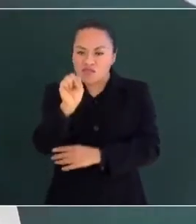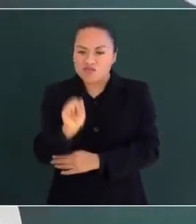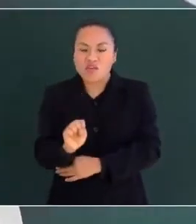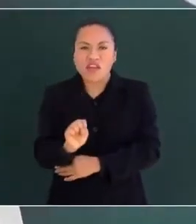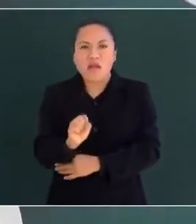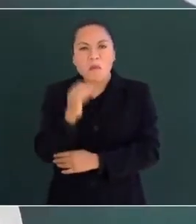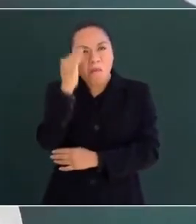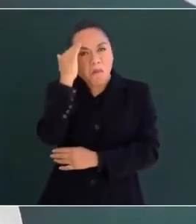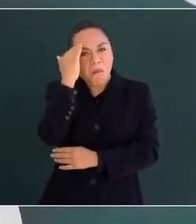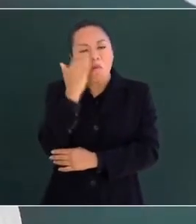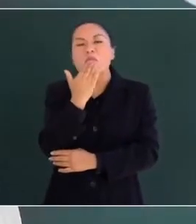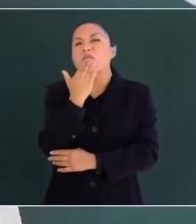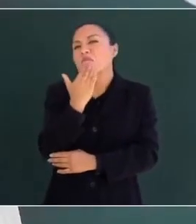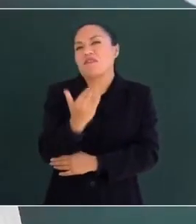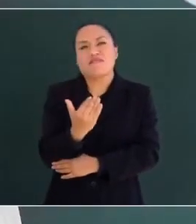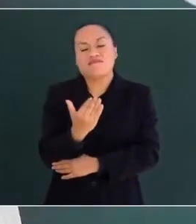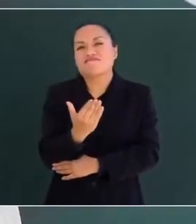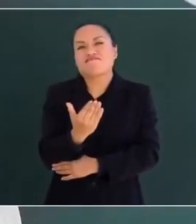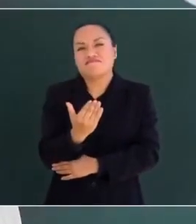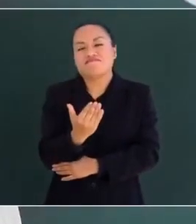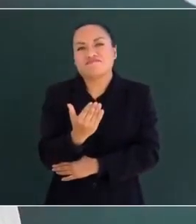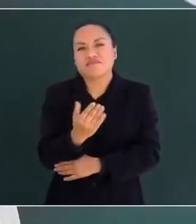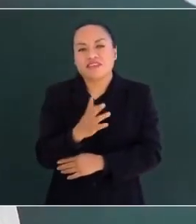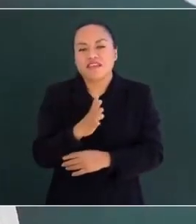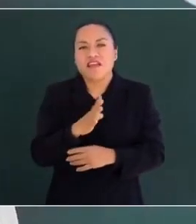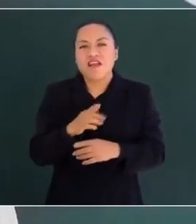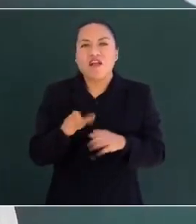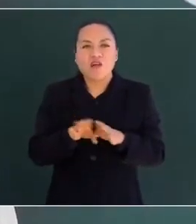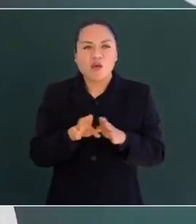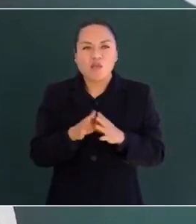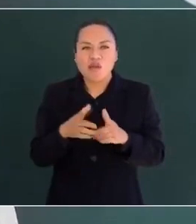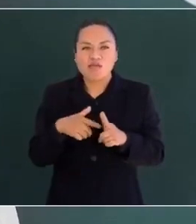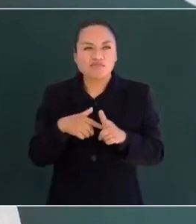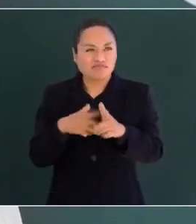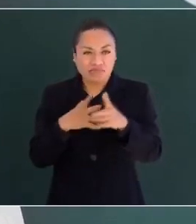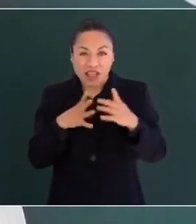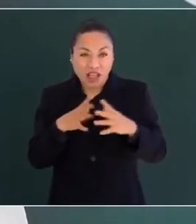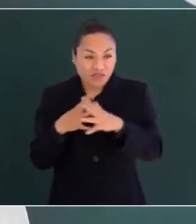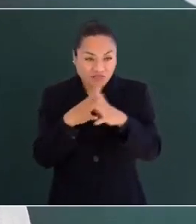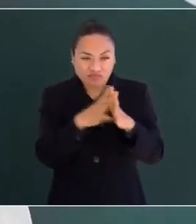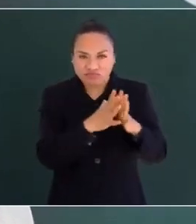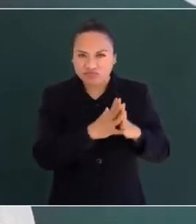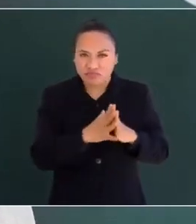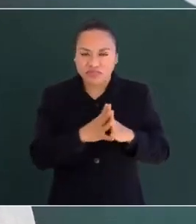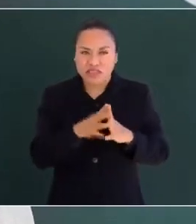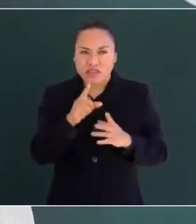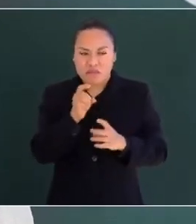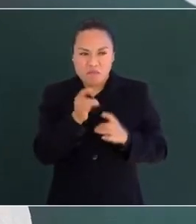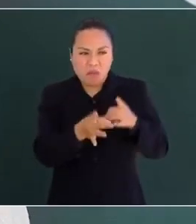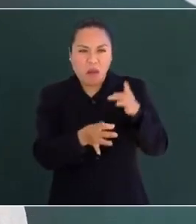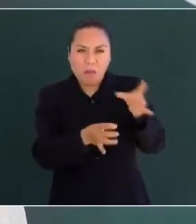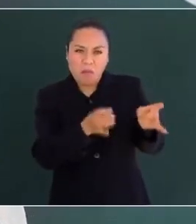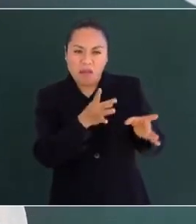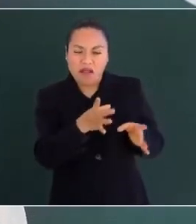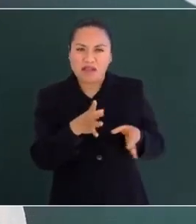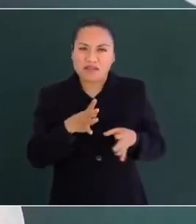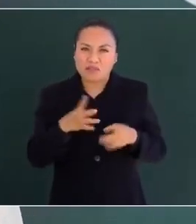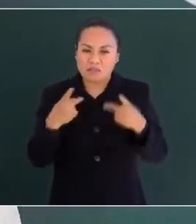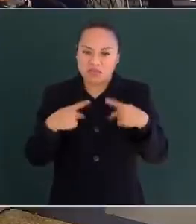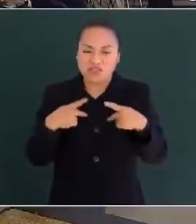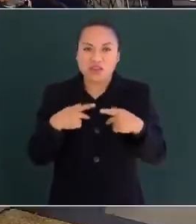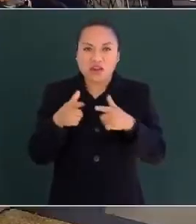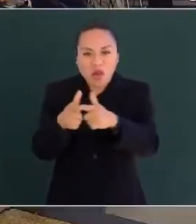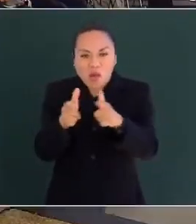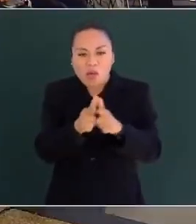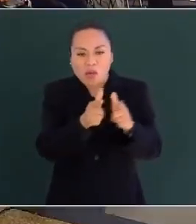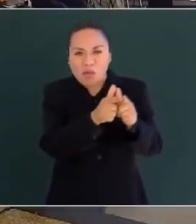palma de su mano, la táctica guerrillera con la que humilló a tropas equipadas y disciplinadas,